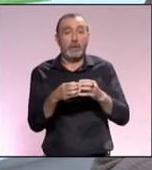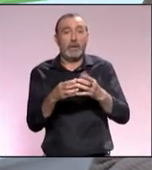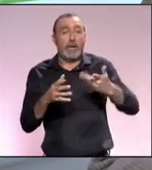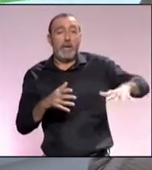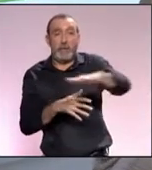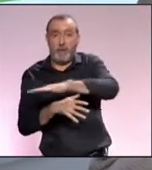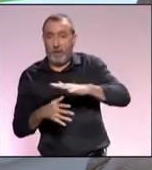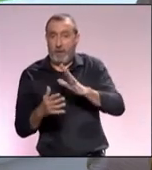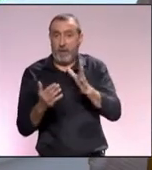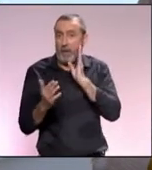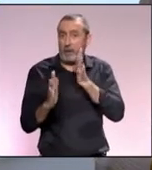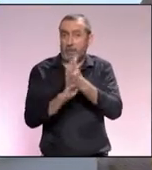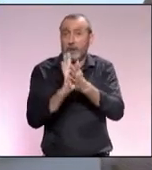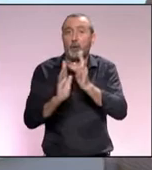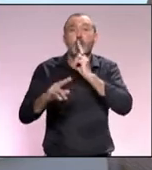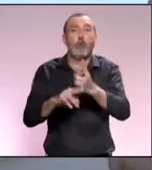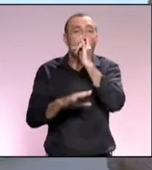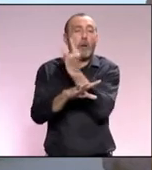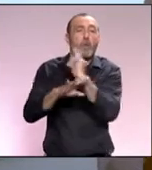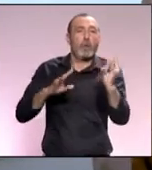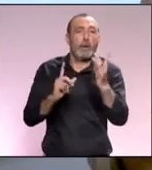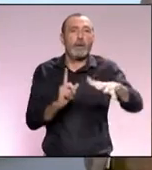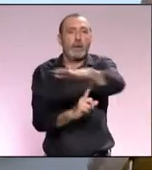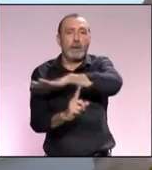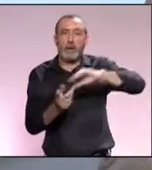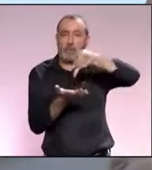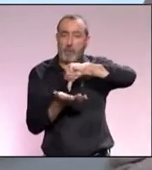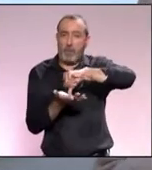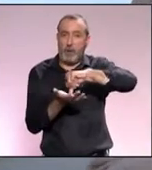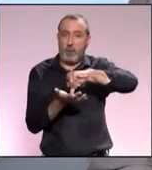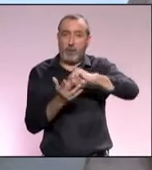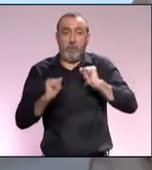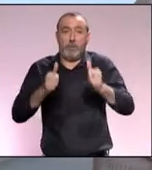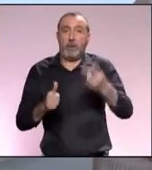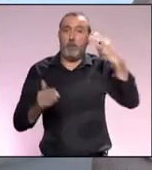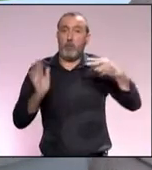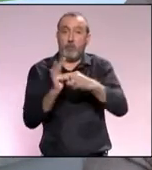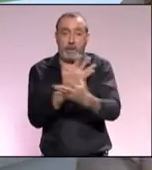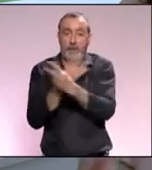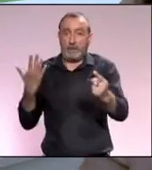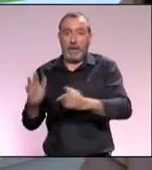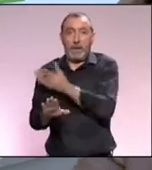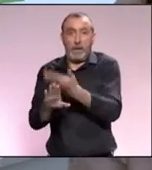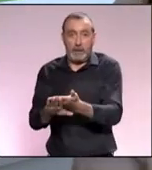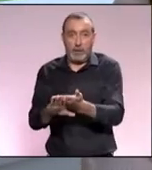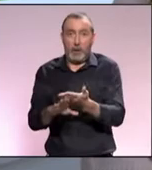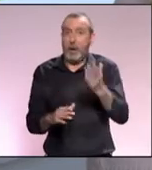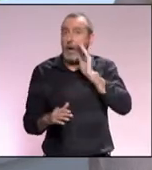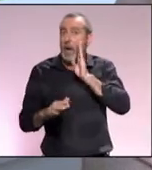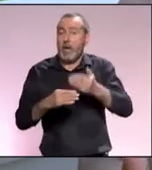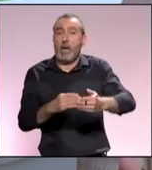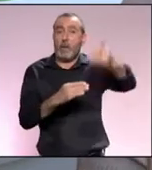espacios que ahora mismo llamamos bosques periurbanos que se han ido poniendo en valor desde el año 2016 hasta ahora, que